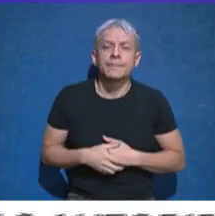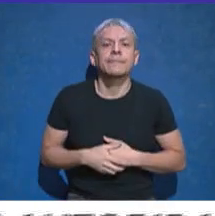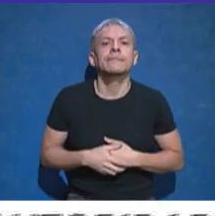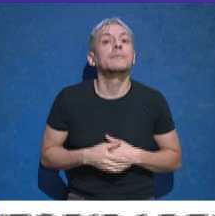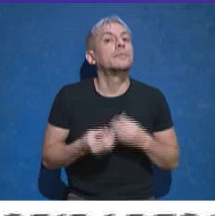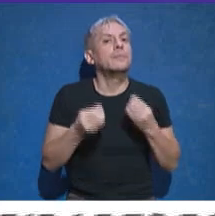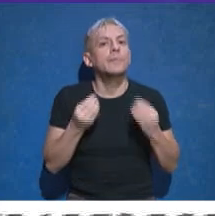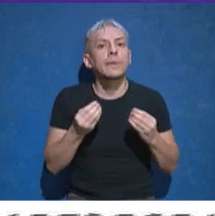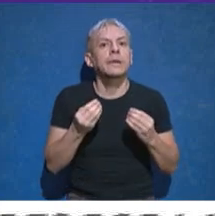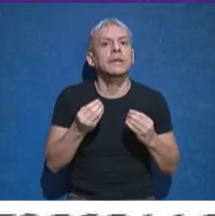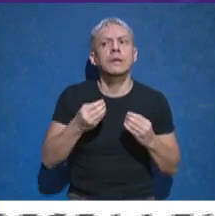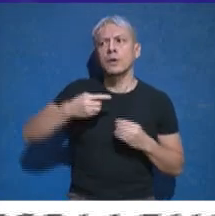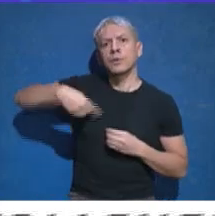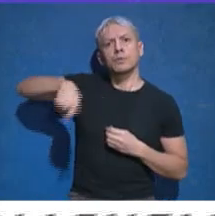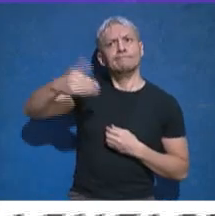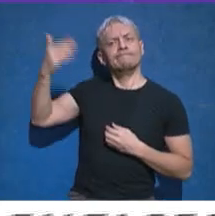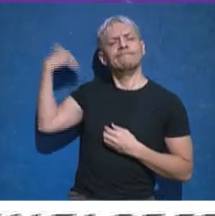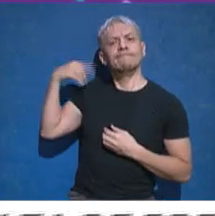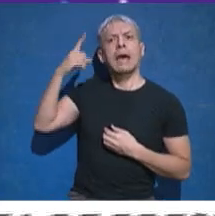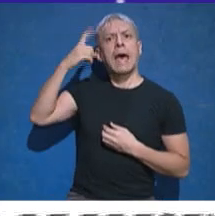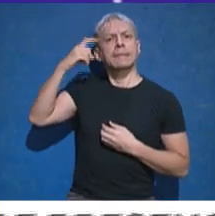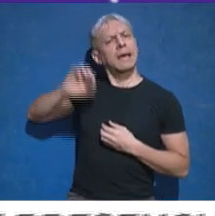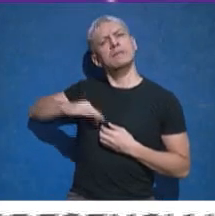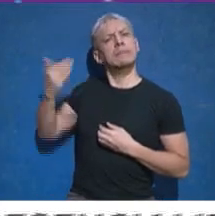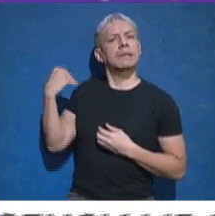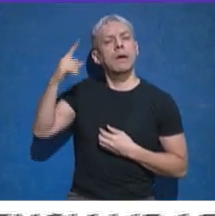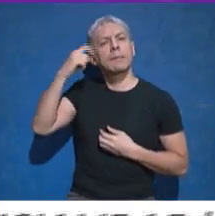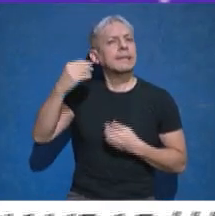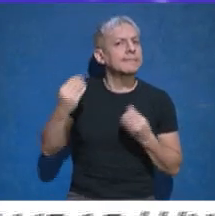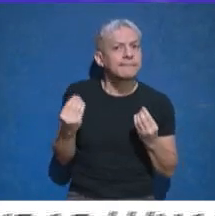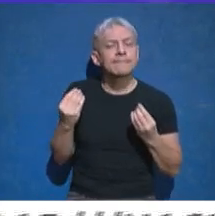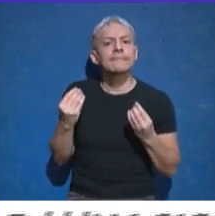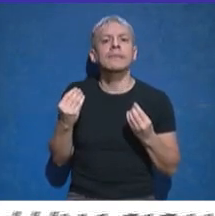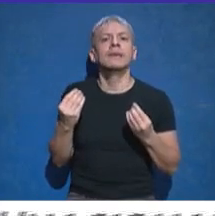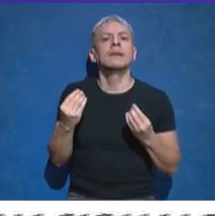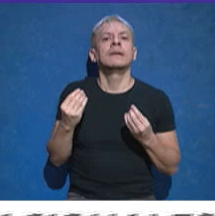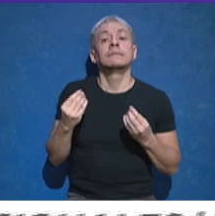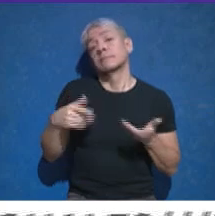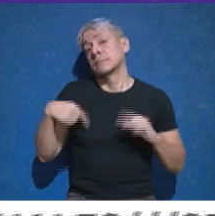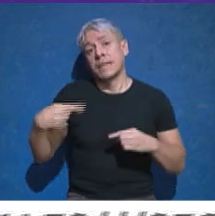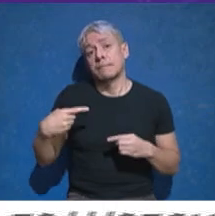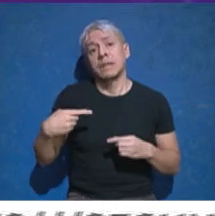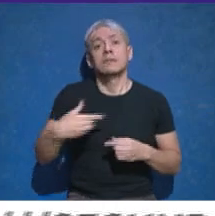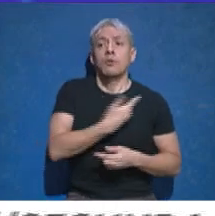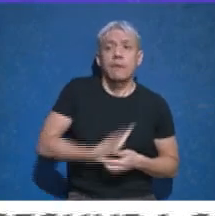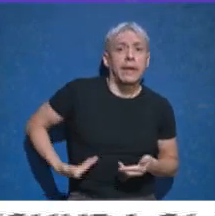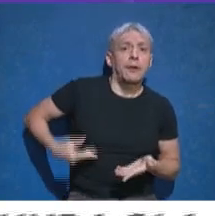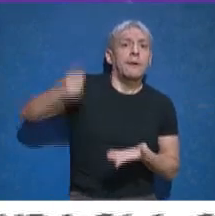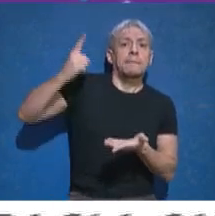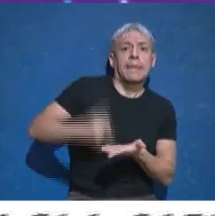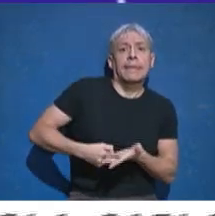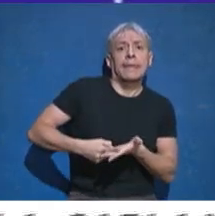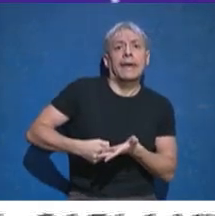Porque ¿qué es lo que nosotros hemos aprendido durante el año pasado? Las medidas que se tomen no pueden ser